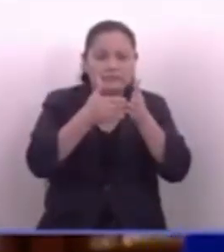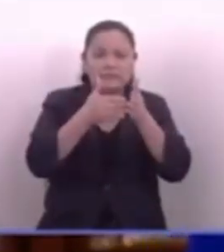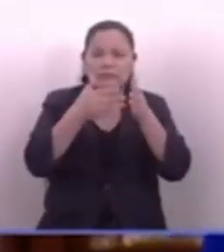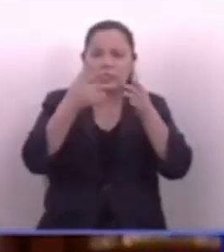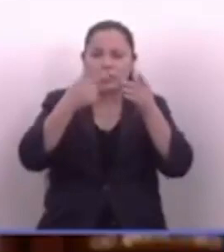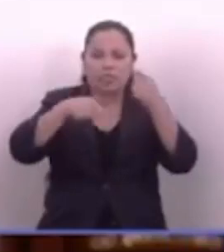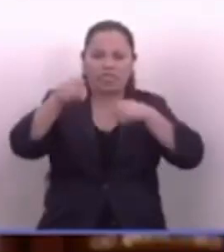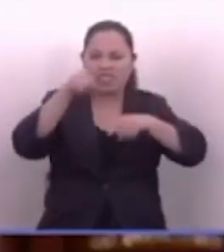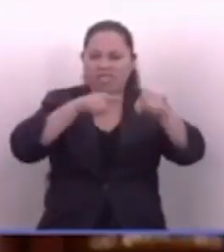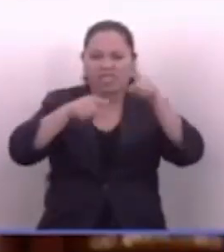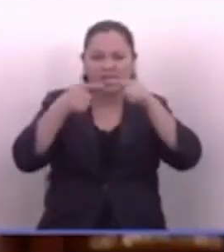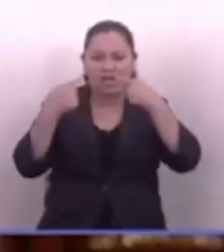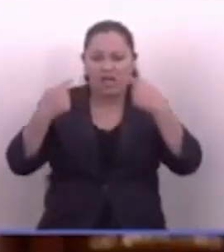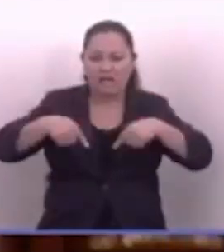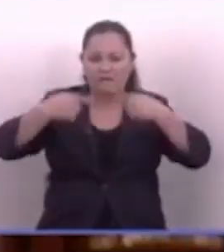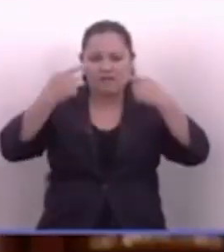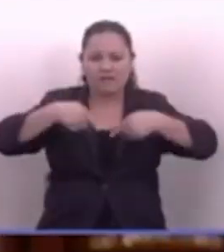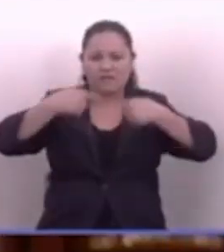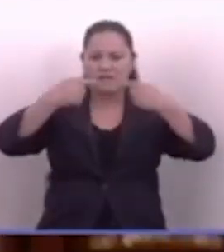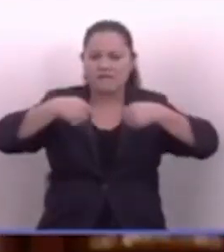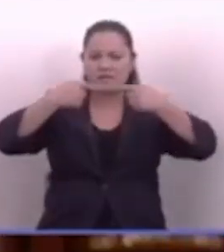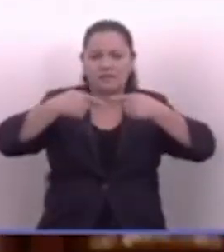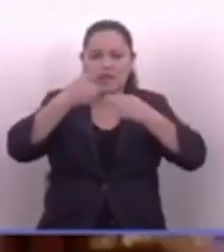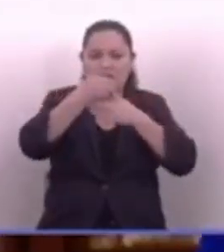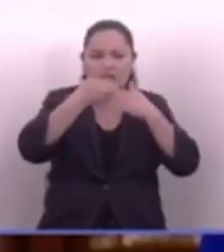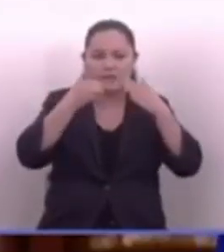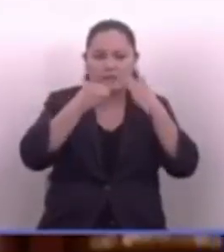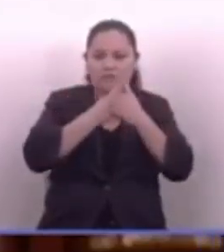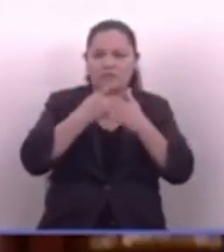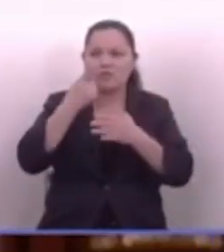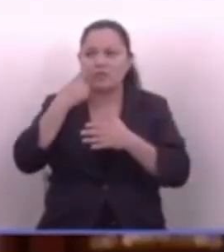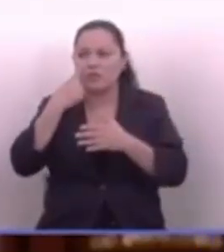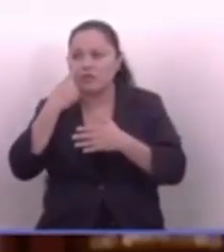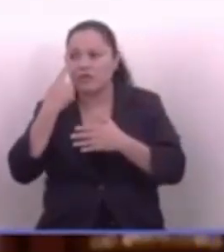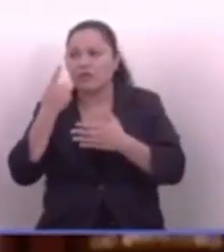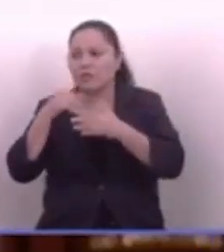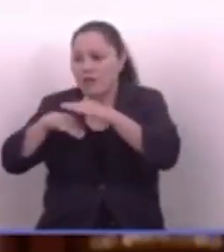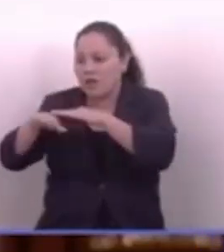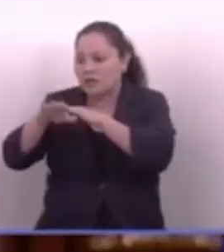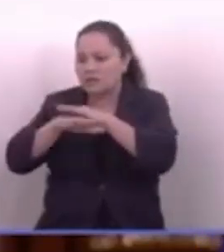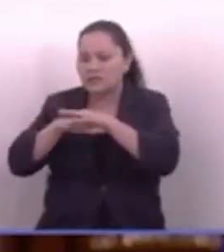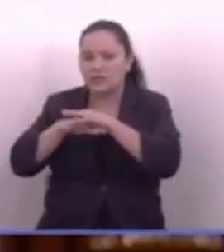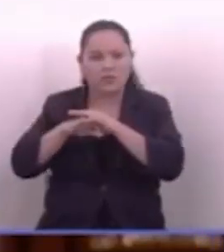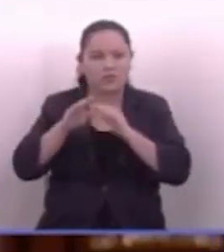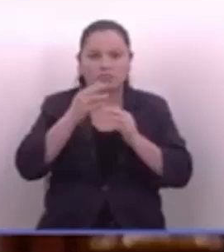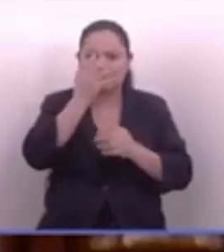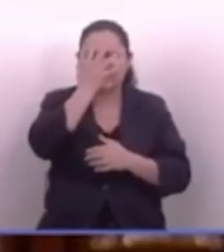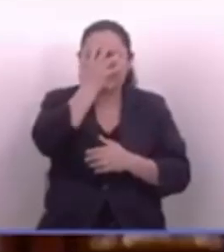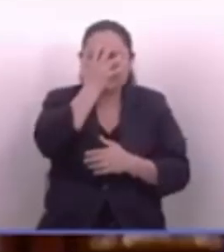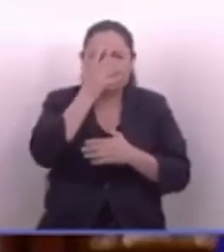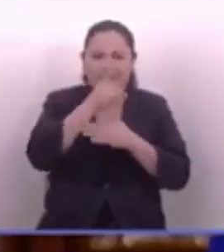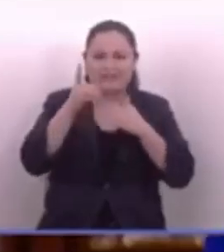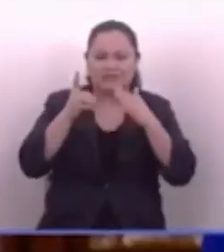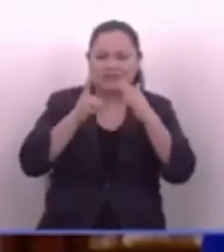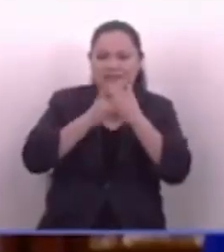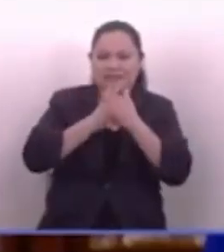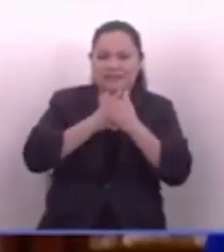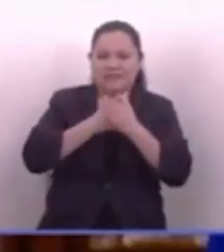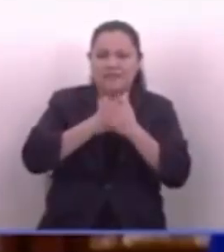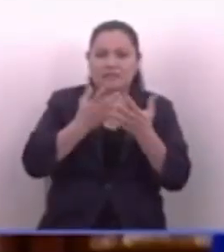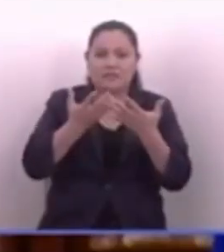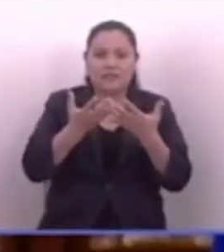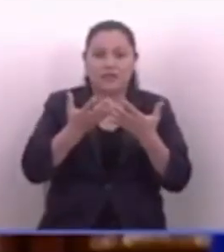discusiones de cada uno o de cada otro diputado, o de dónde venimos o no, pues a mí me diera pena ser diputado fraude de ley.